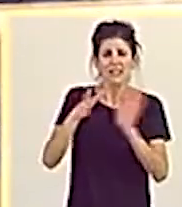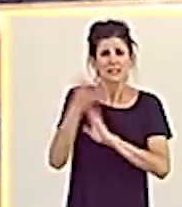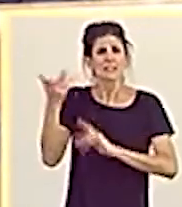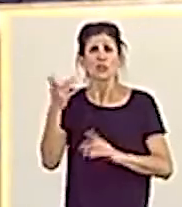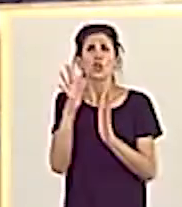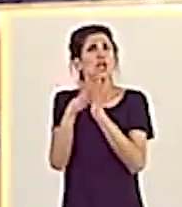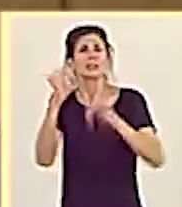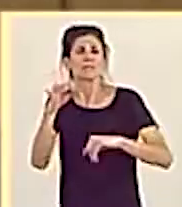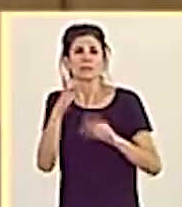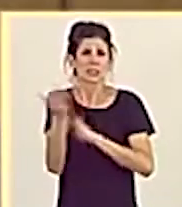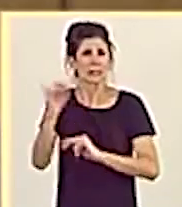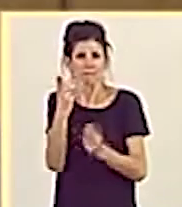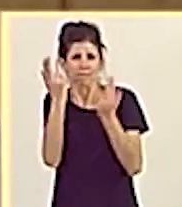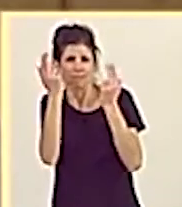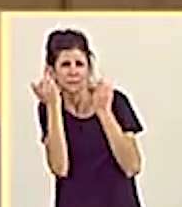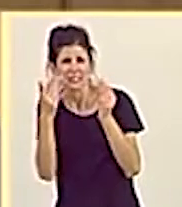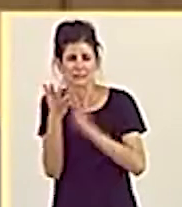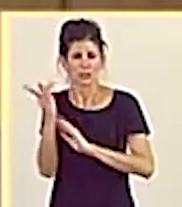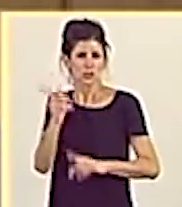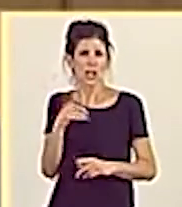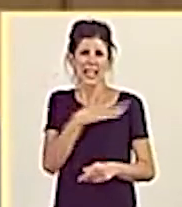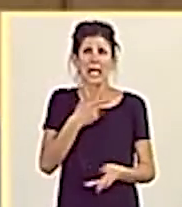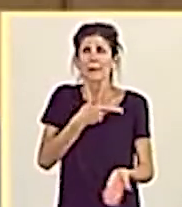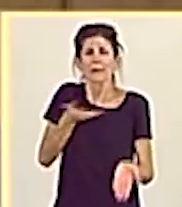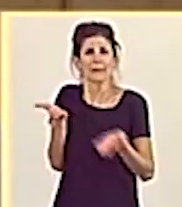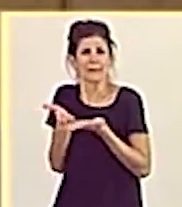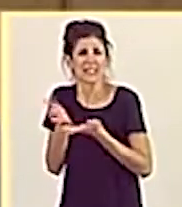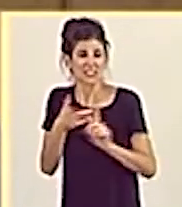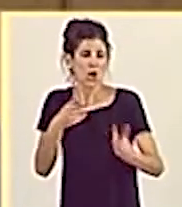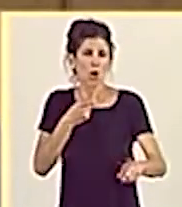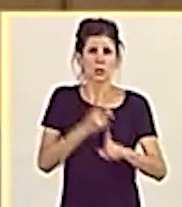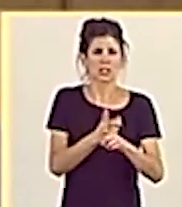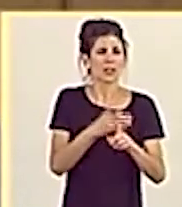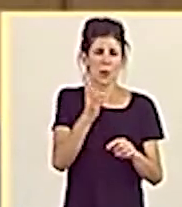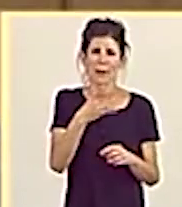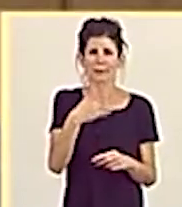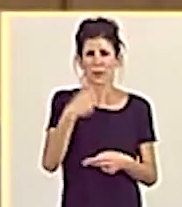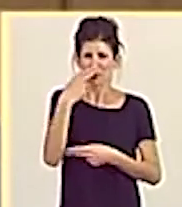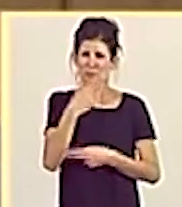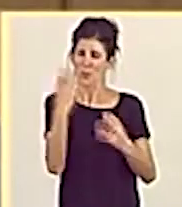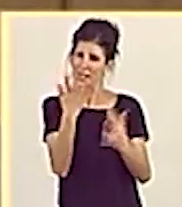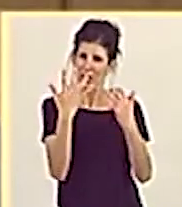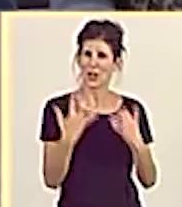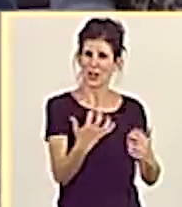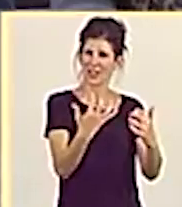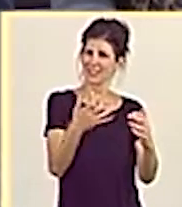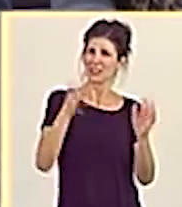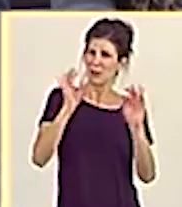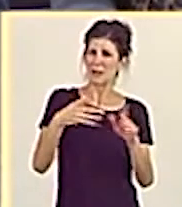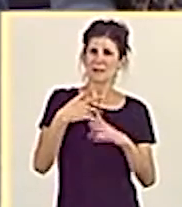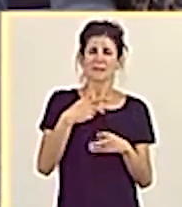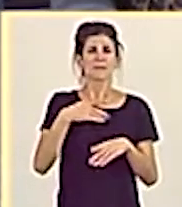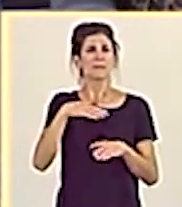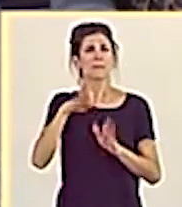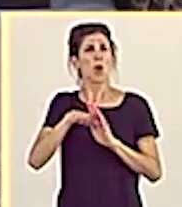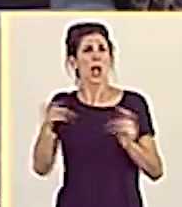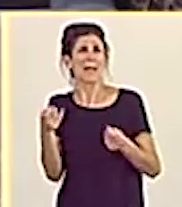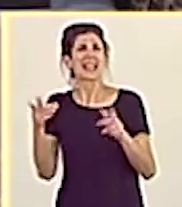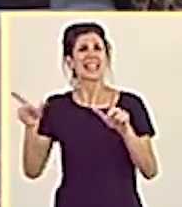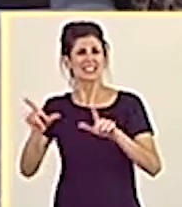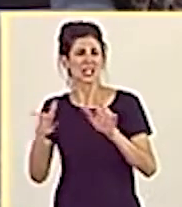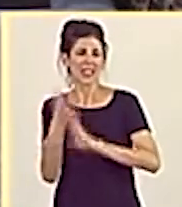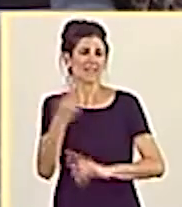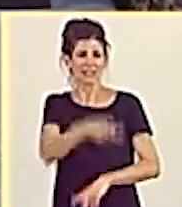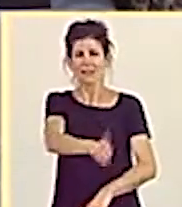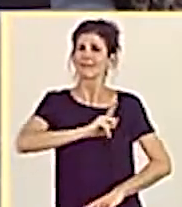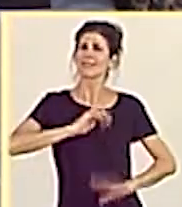no buscan los acuerdos, quieren ser bilismo y tener a la oposición como el público en esos programas de televisión a los que se les dice cuando deben